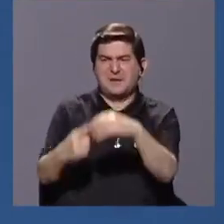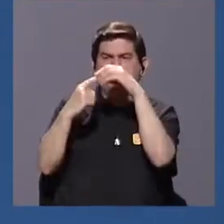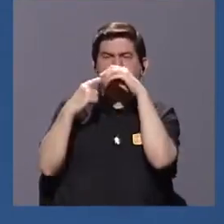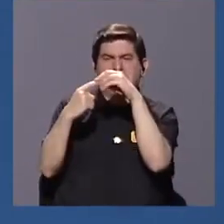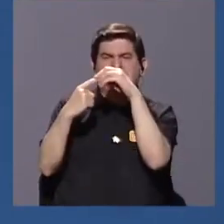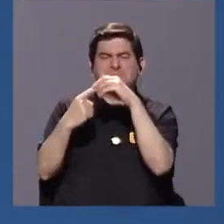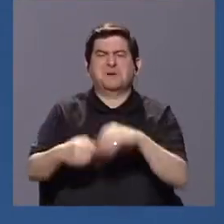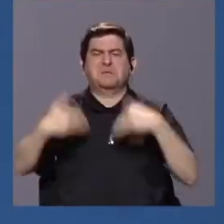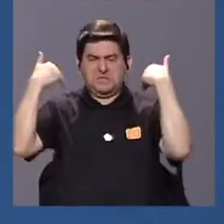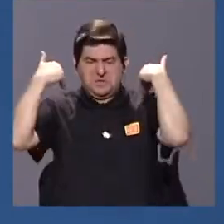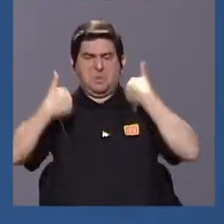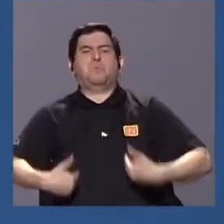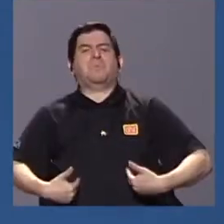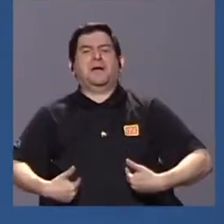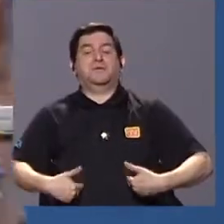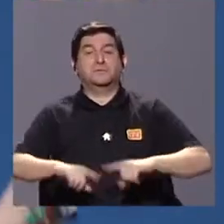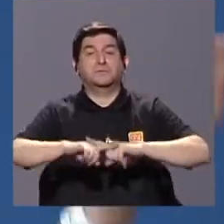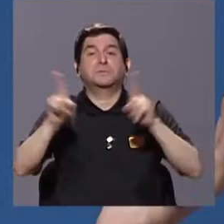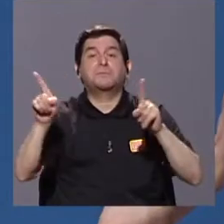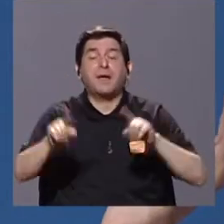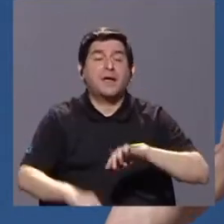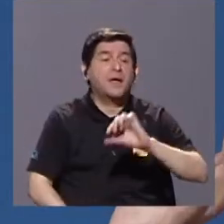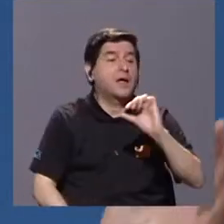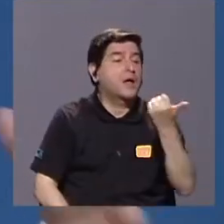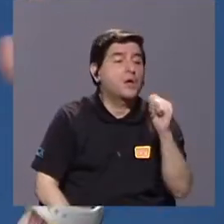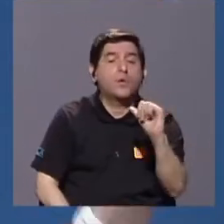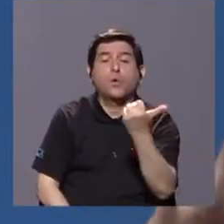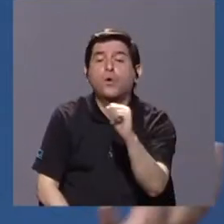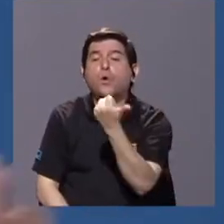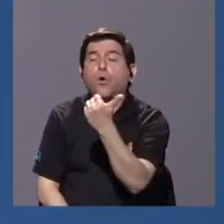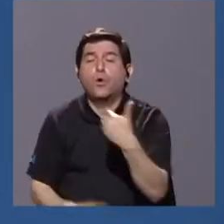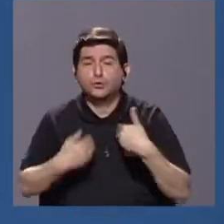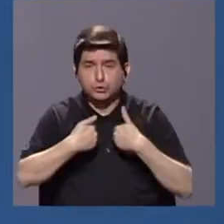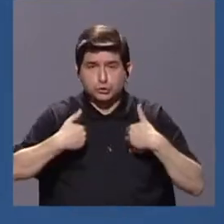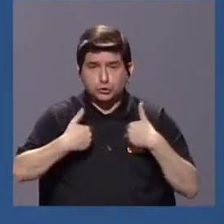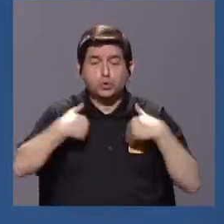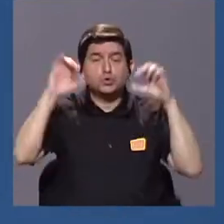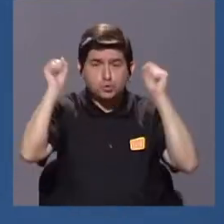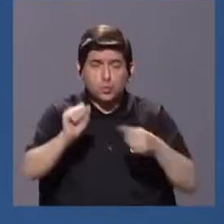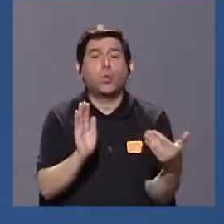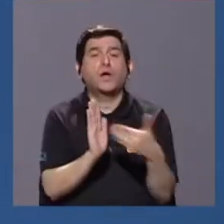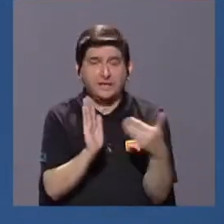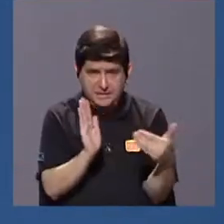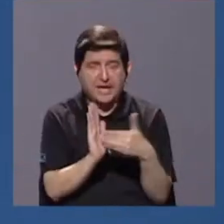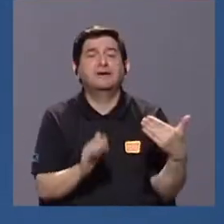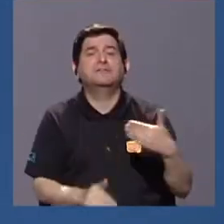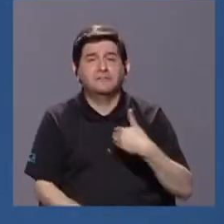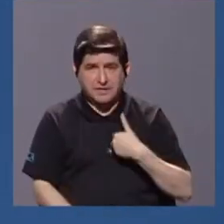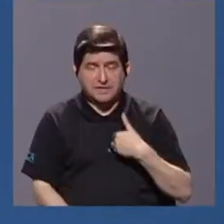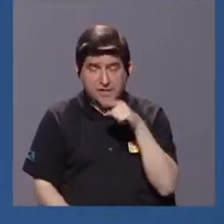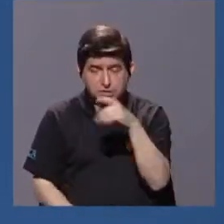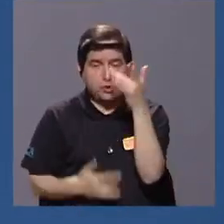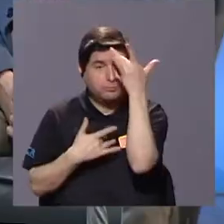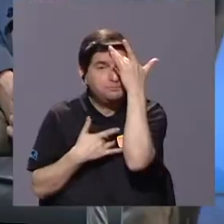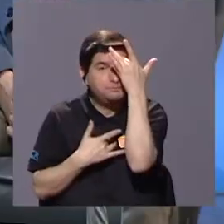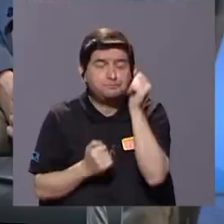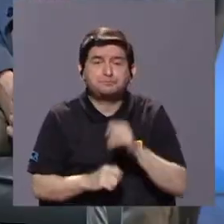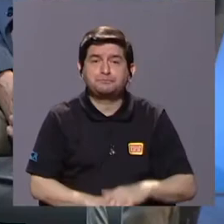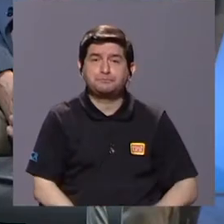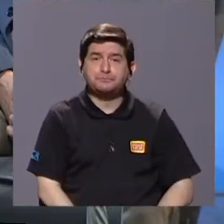es el ser humano, pero que otros individuos, otros animales pueden verse afectados por esa enfermedad.